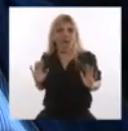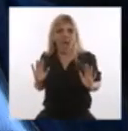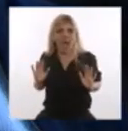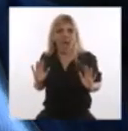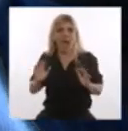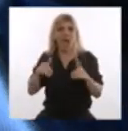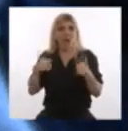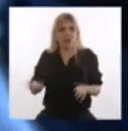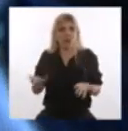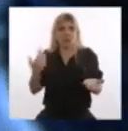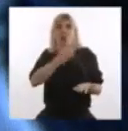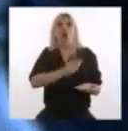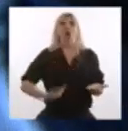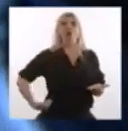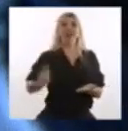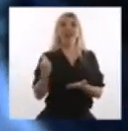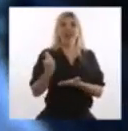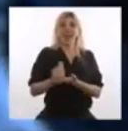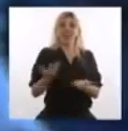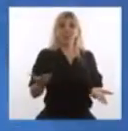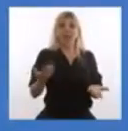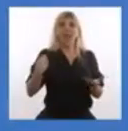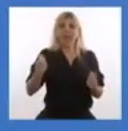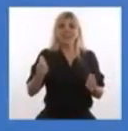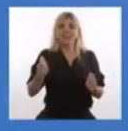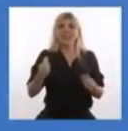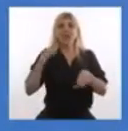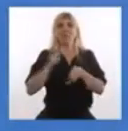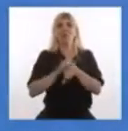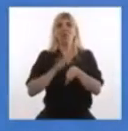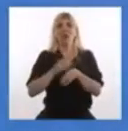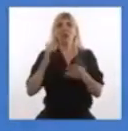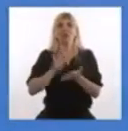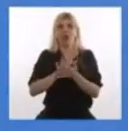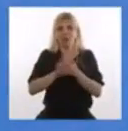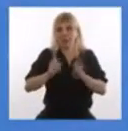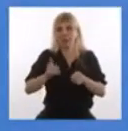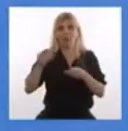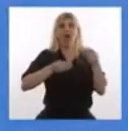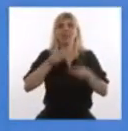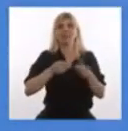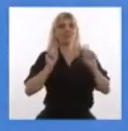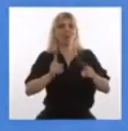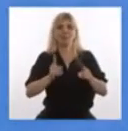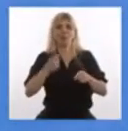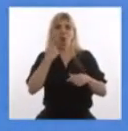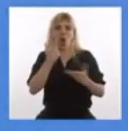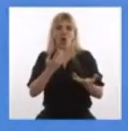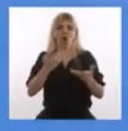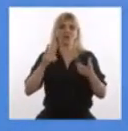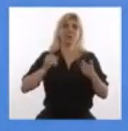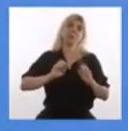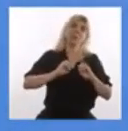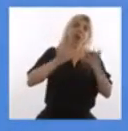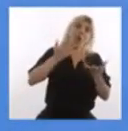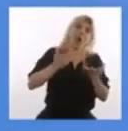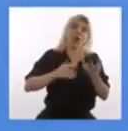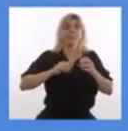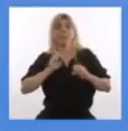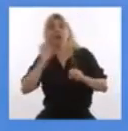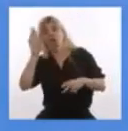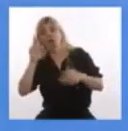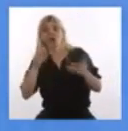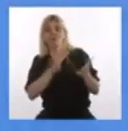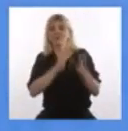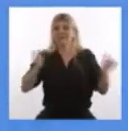concepto de gobernar tiene que ver con hacerse cargo de administrar lo que uno conoce. En mejores condiciones o en peores condiciones. Pero